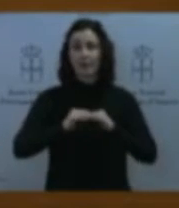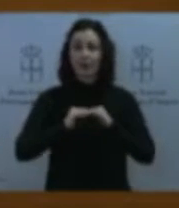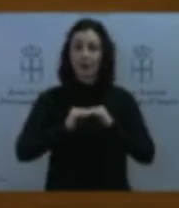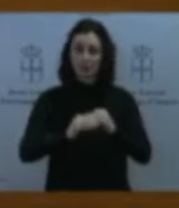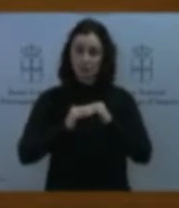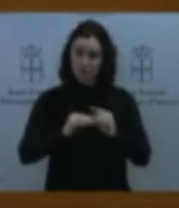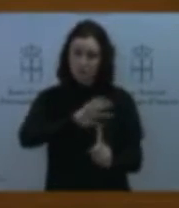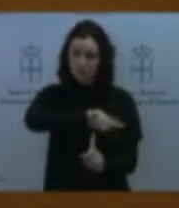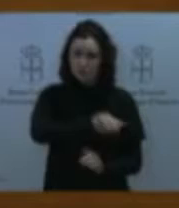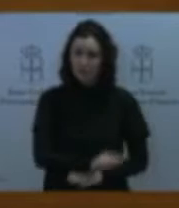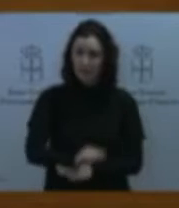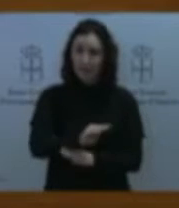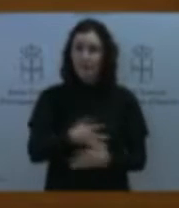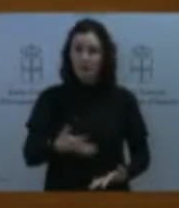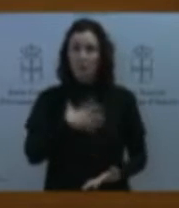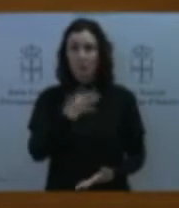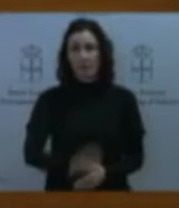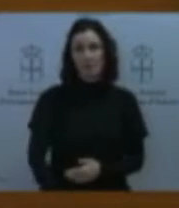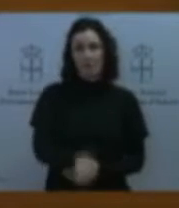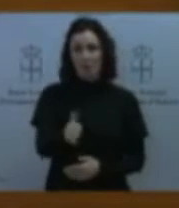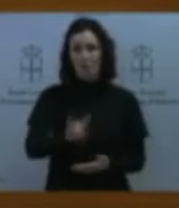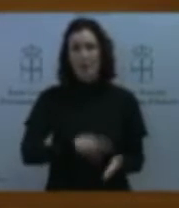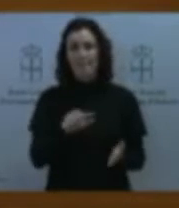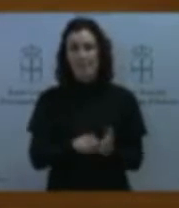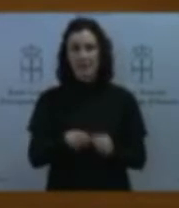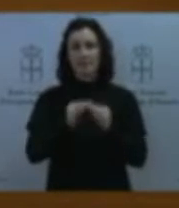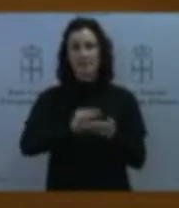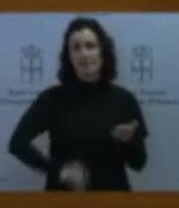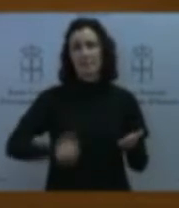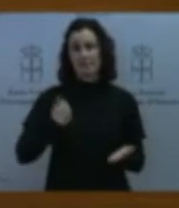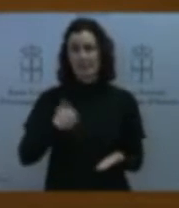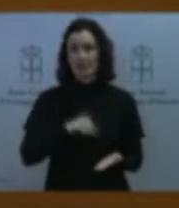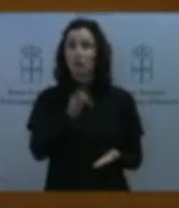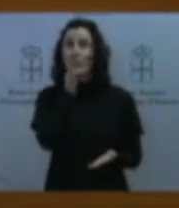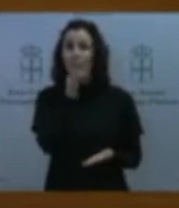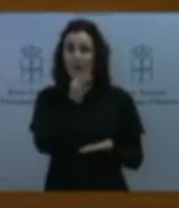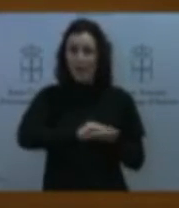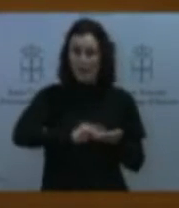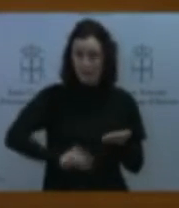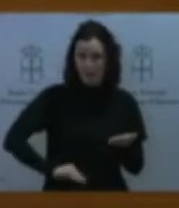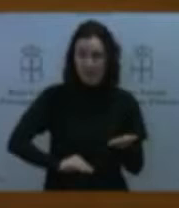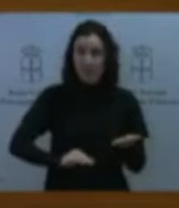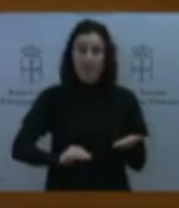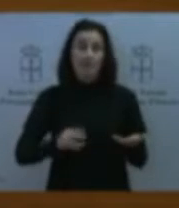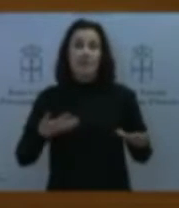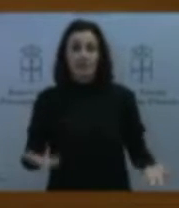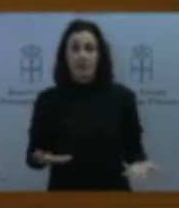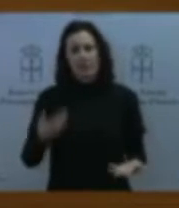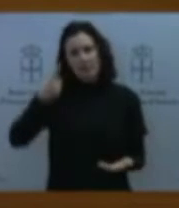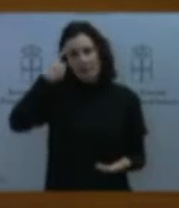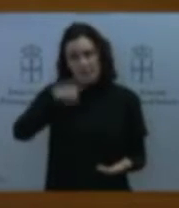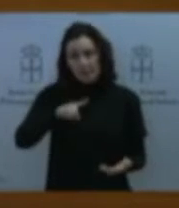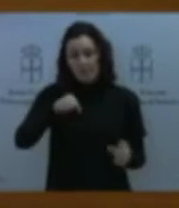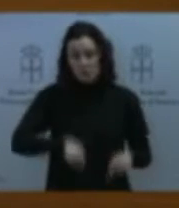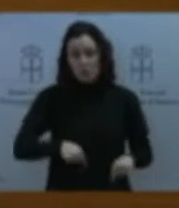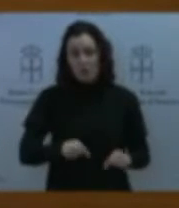ya elaborados o en redacción. Una cuestión que hoy sabemos, y que también nuestro grupo quiere hacer autocrítica sobre ello,